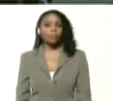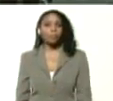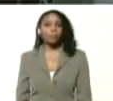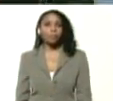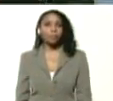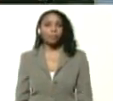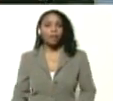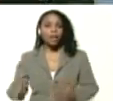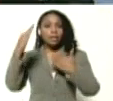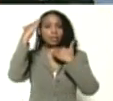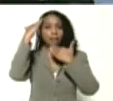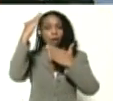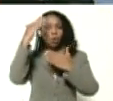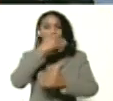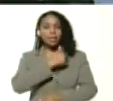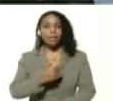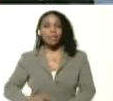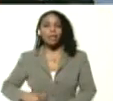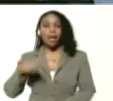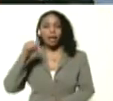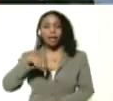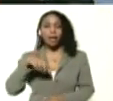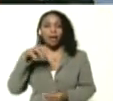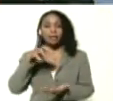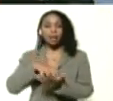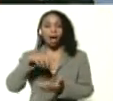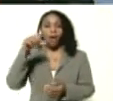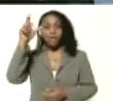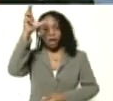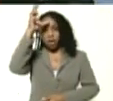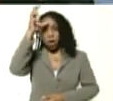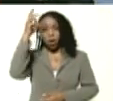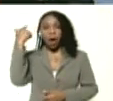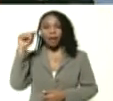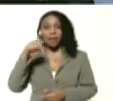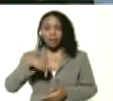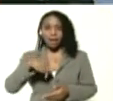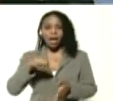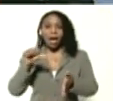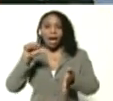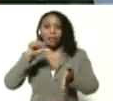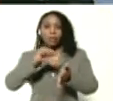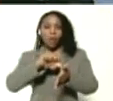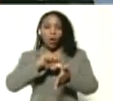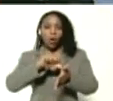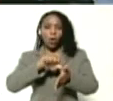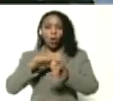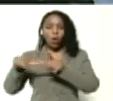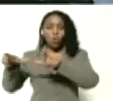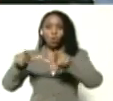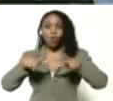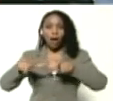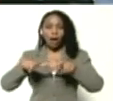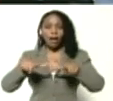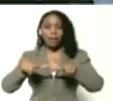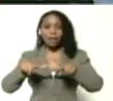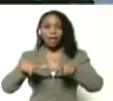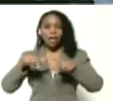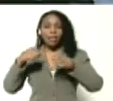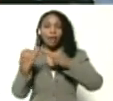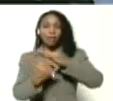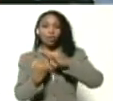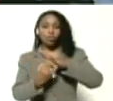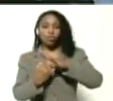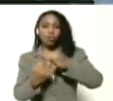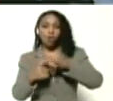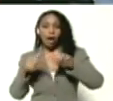Saludos, presidente, desde aquí del estado Falcón nos encontramos en la ciudad de Coro, en los espacios de las aulas